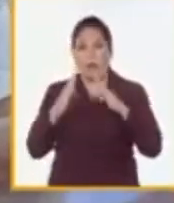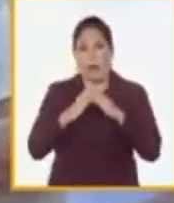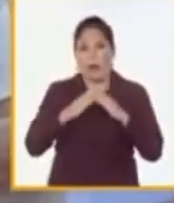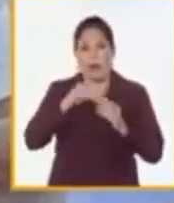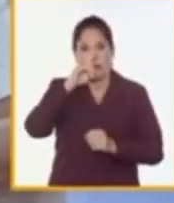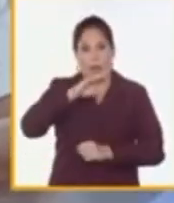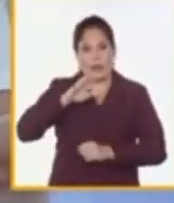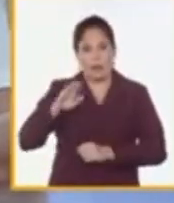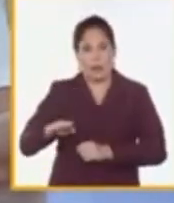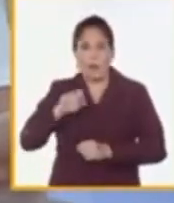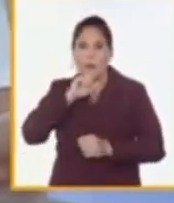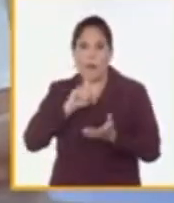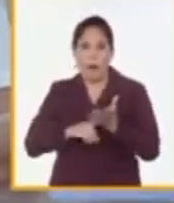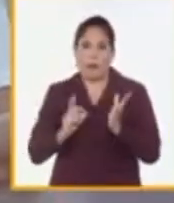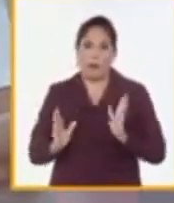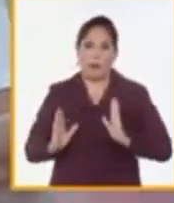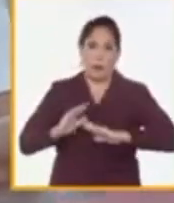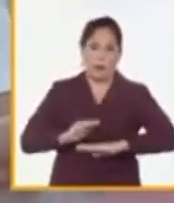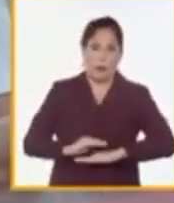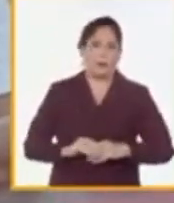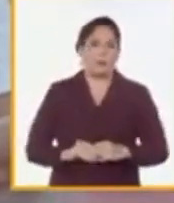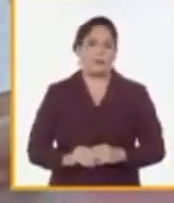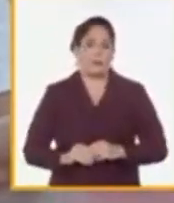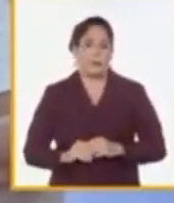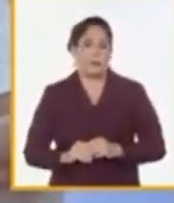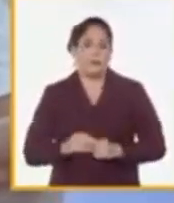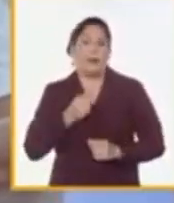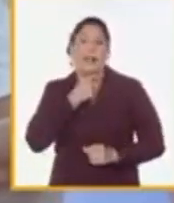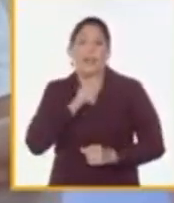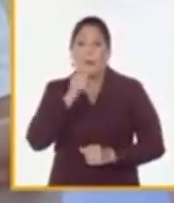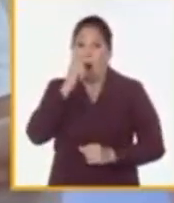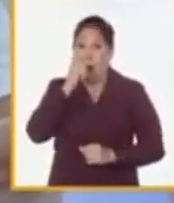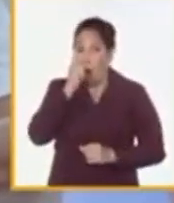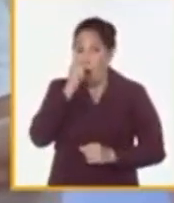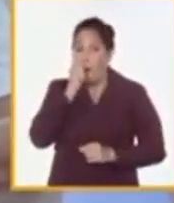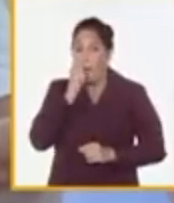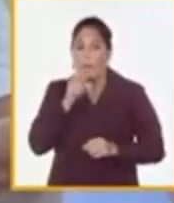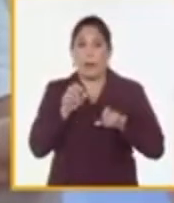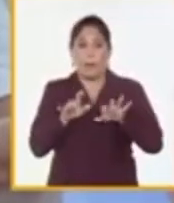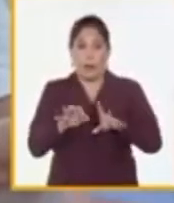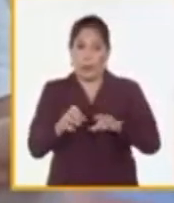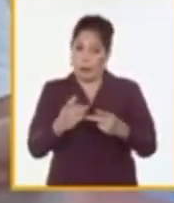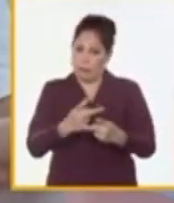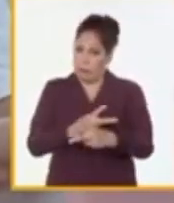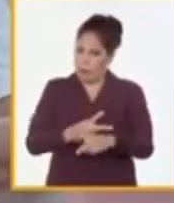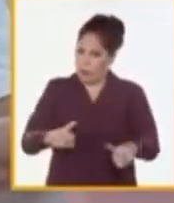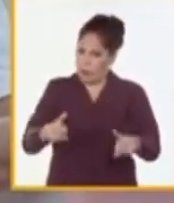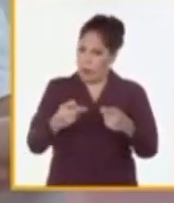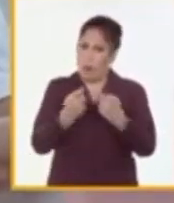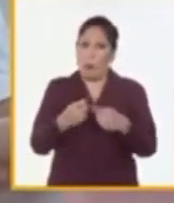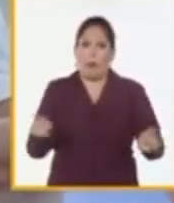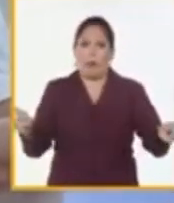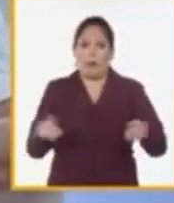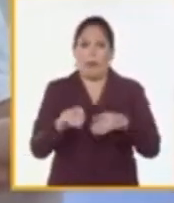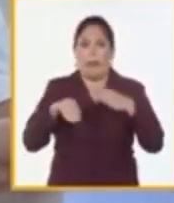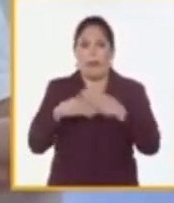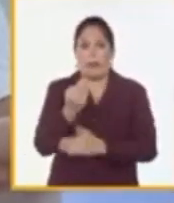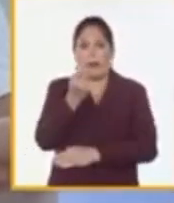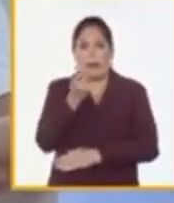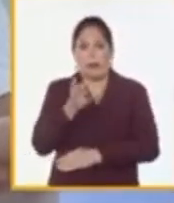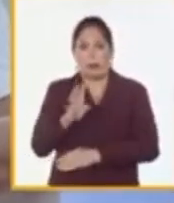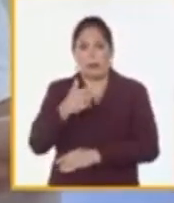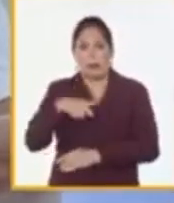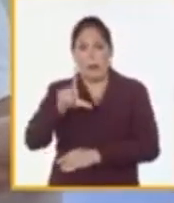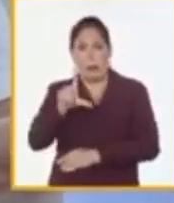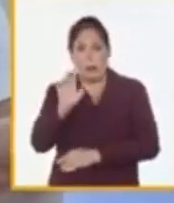amparo familiar. Fran Fernández, por ejemplo, está organizando un concierto para el día 14 de julio